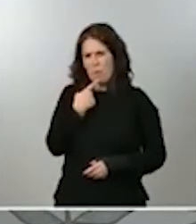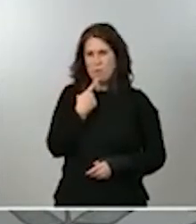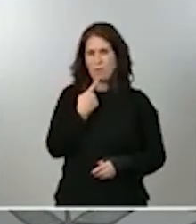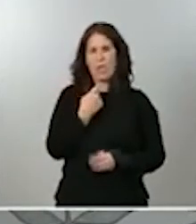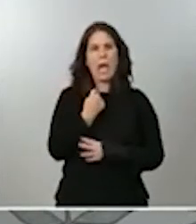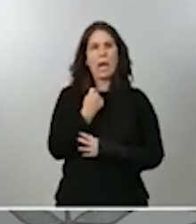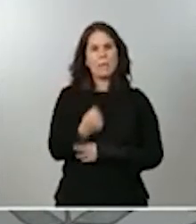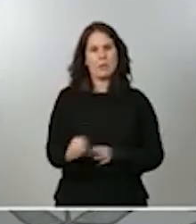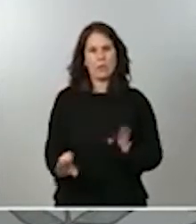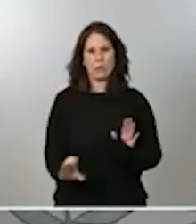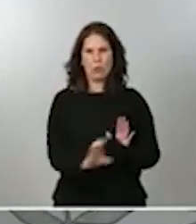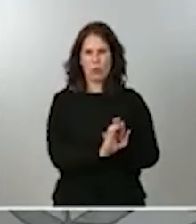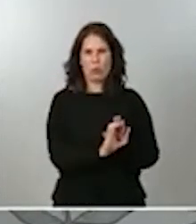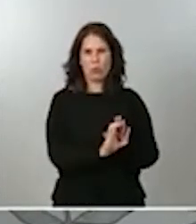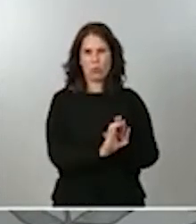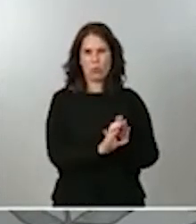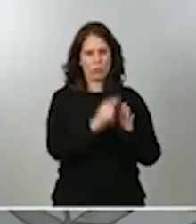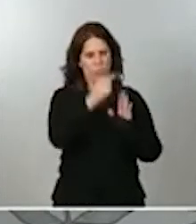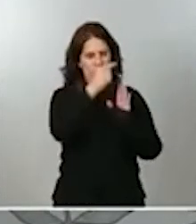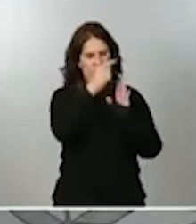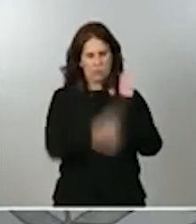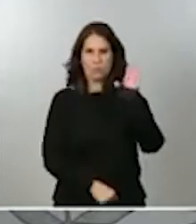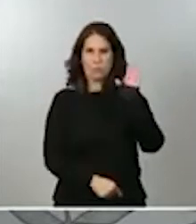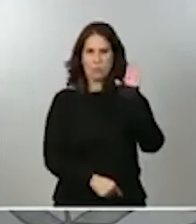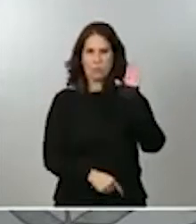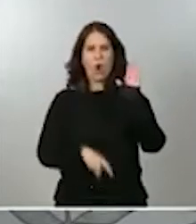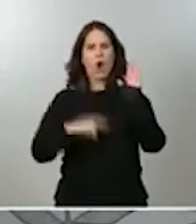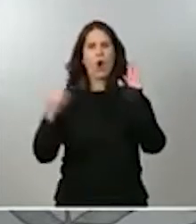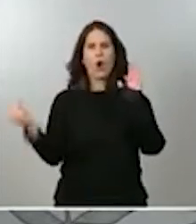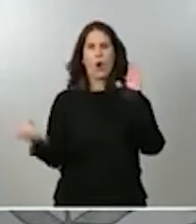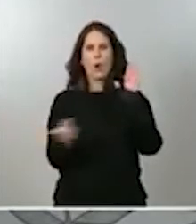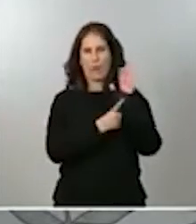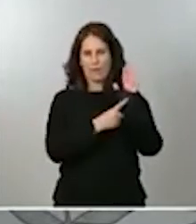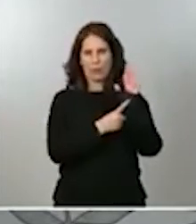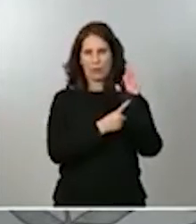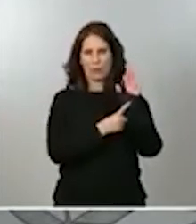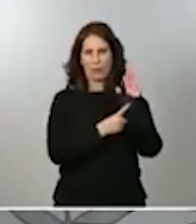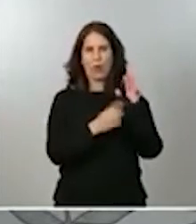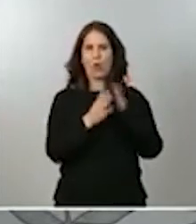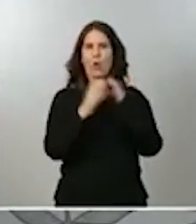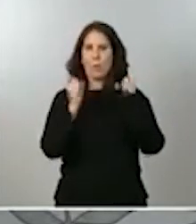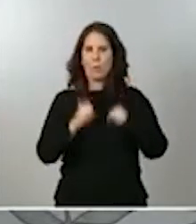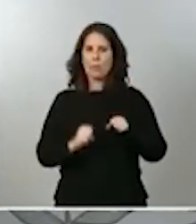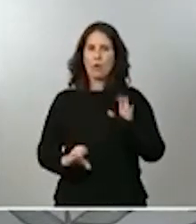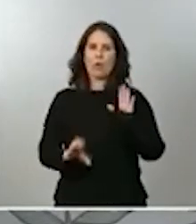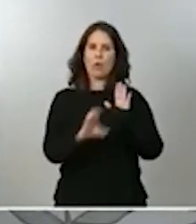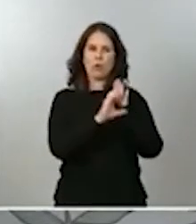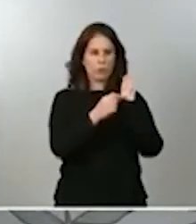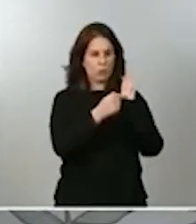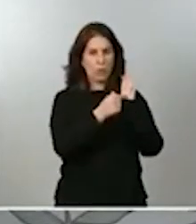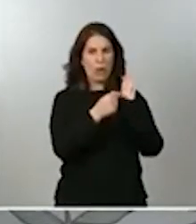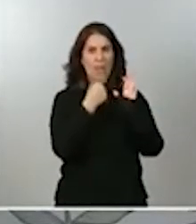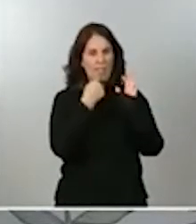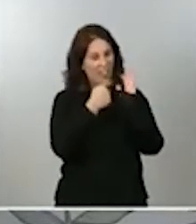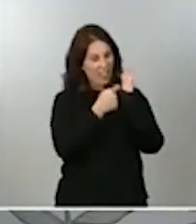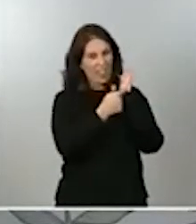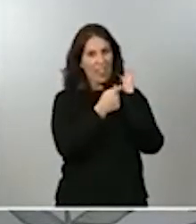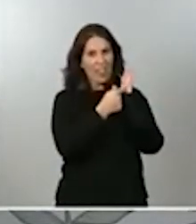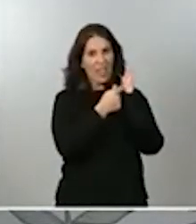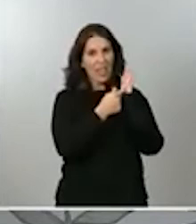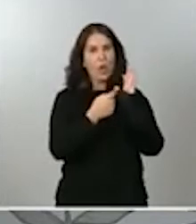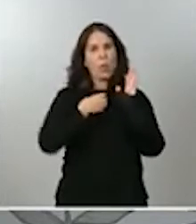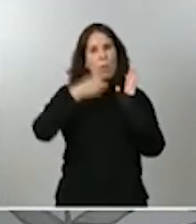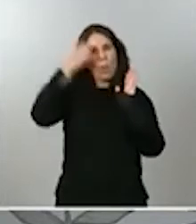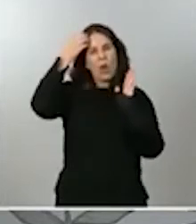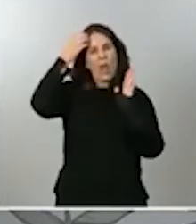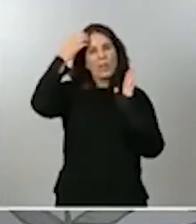desde la A a la Z y, por tanto, el pacto constitucional donde se incorporaba la monarquía parlamentaria, como bien ha